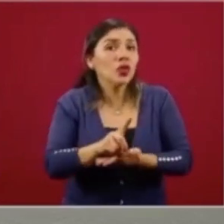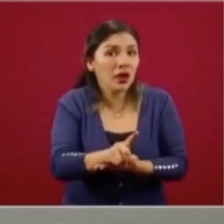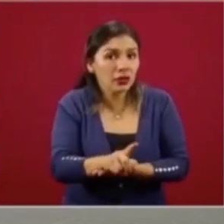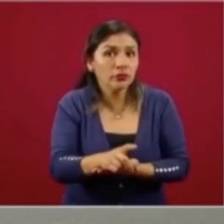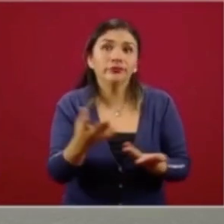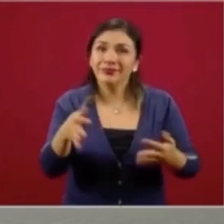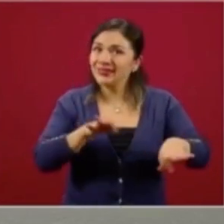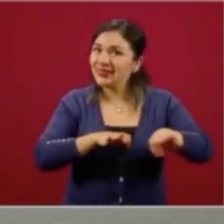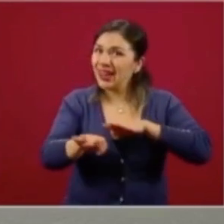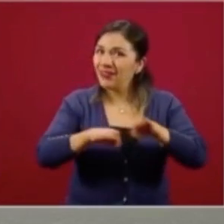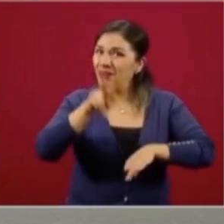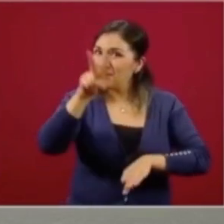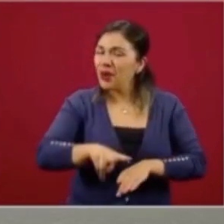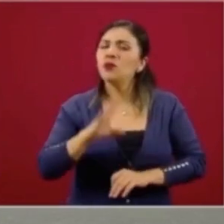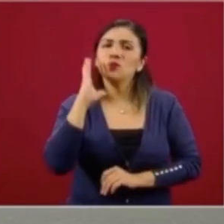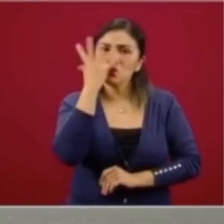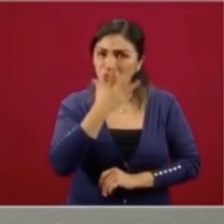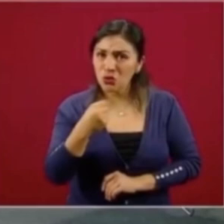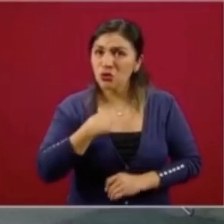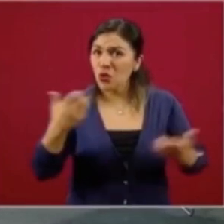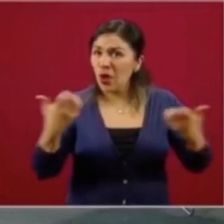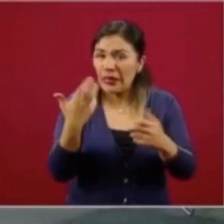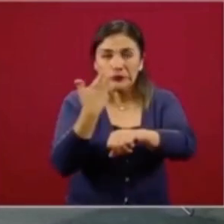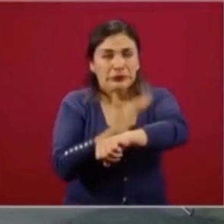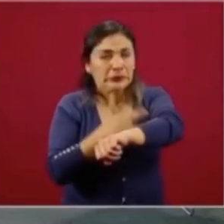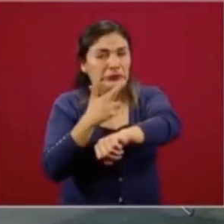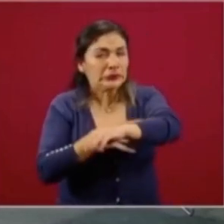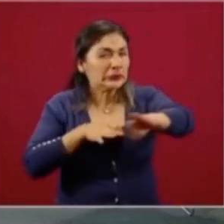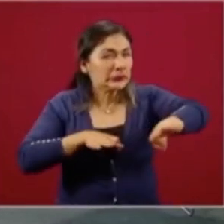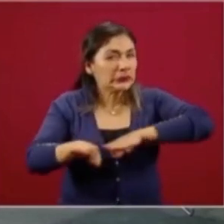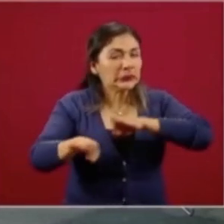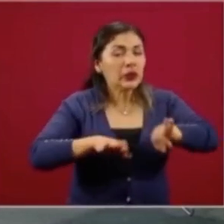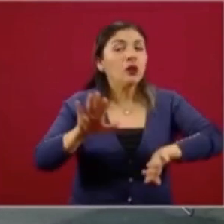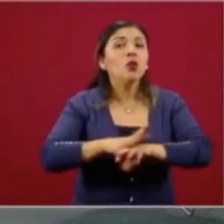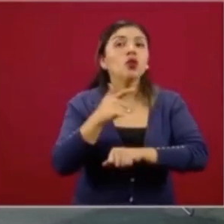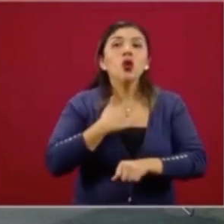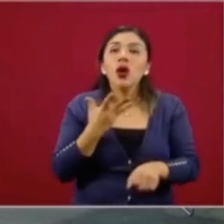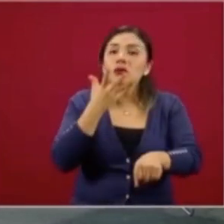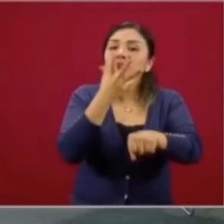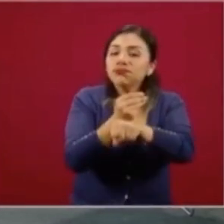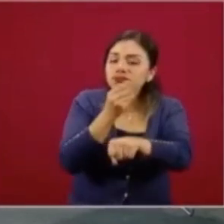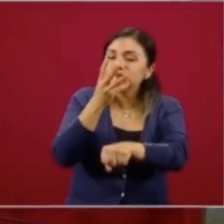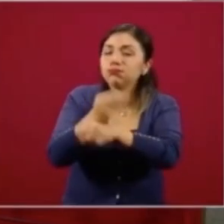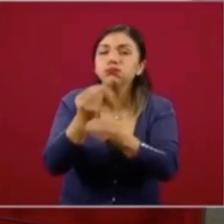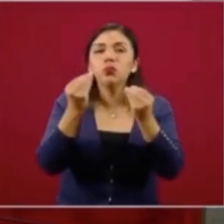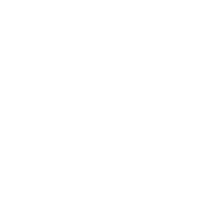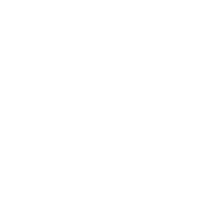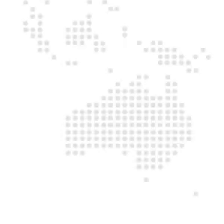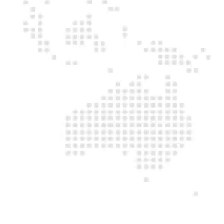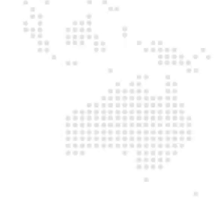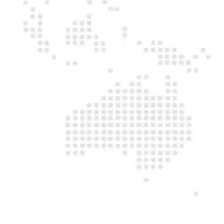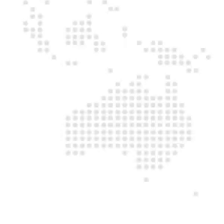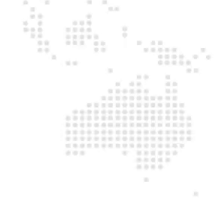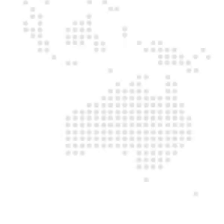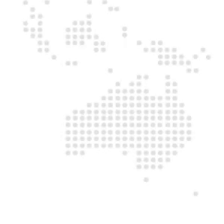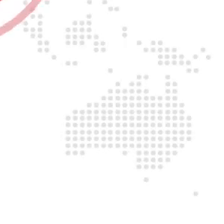es un trabajo, insisto, muy bonito el que estamos haciendo, porque vamos a resolver quizás los problemas más complejos.